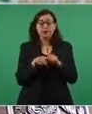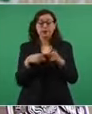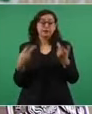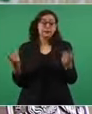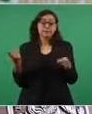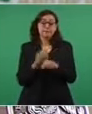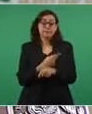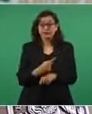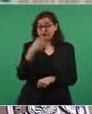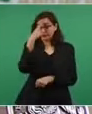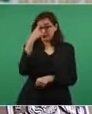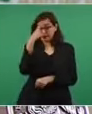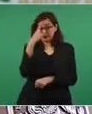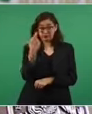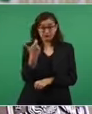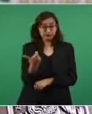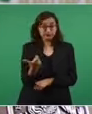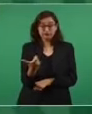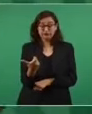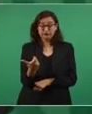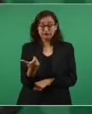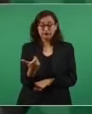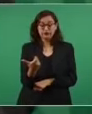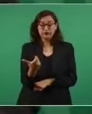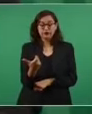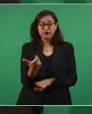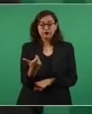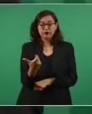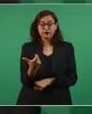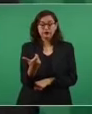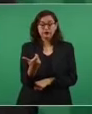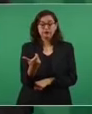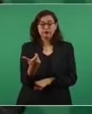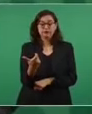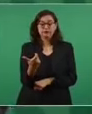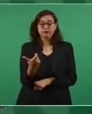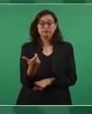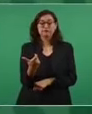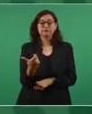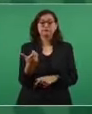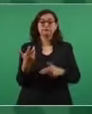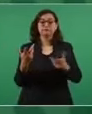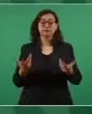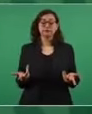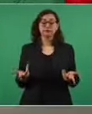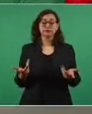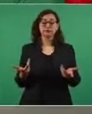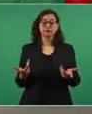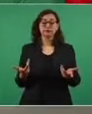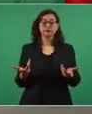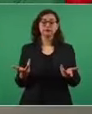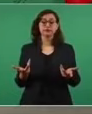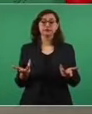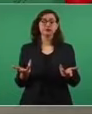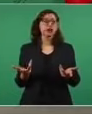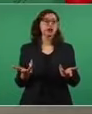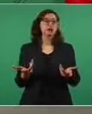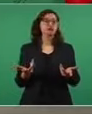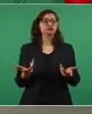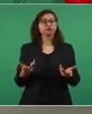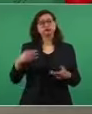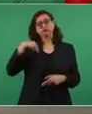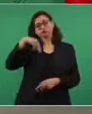plurales y usar un lenguaje